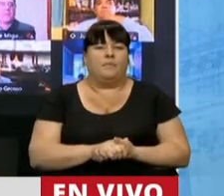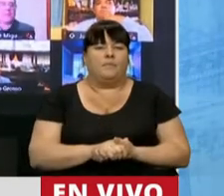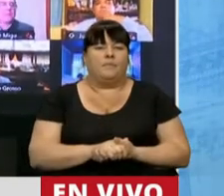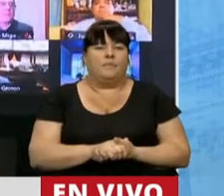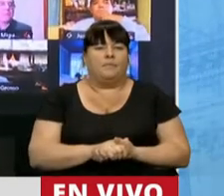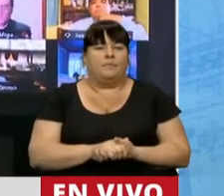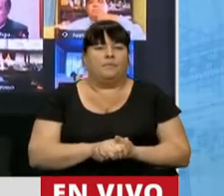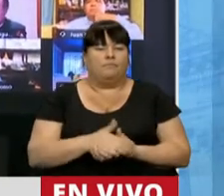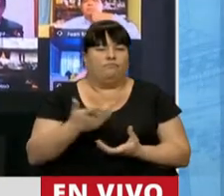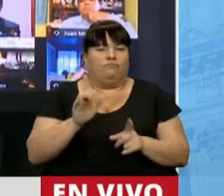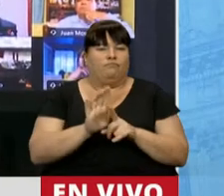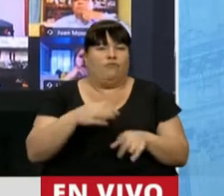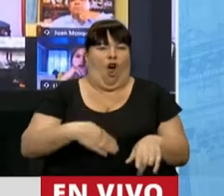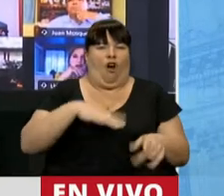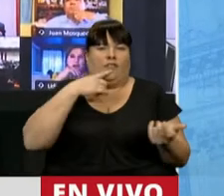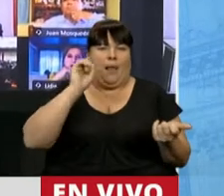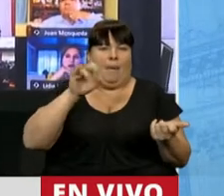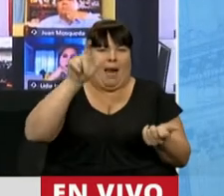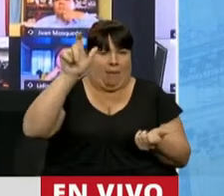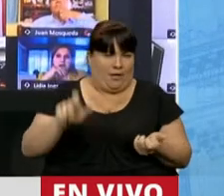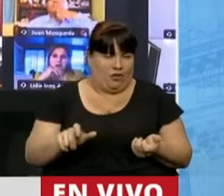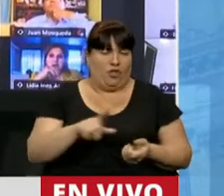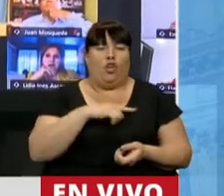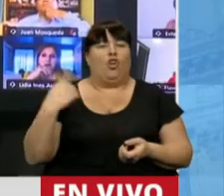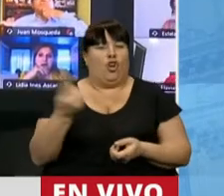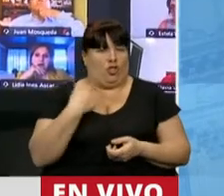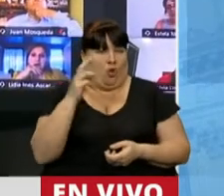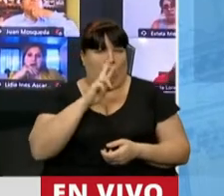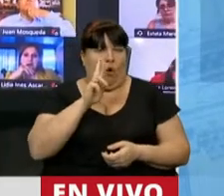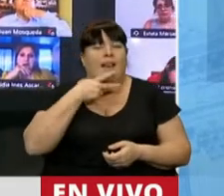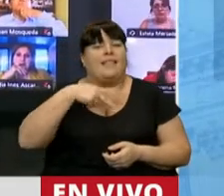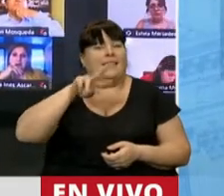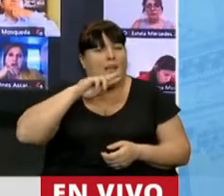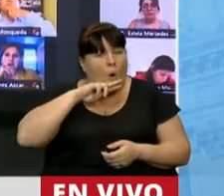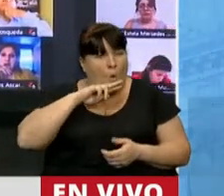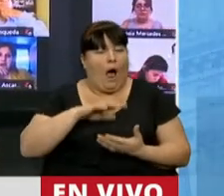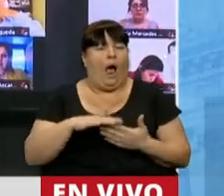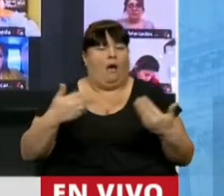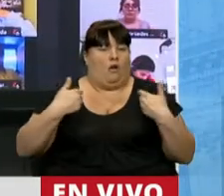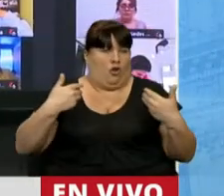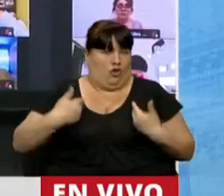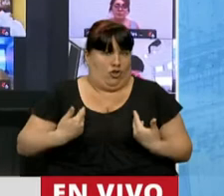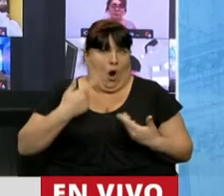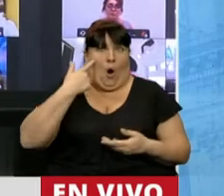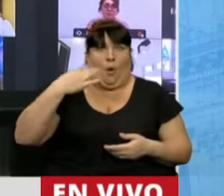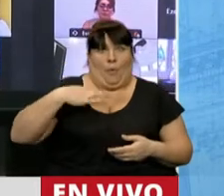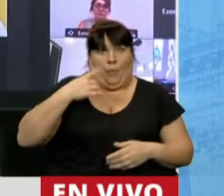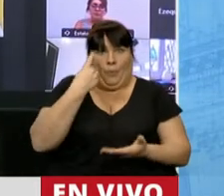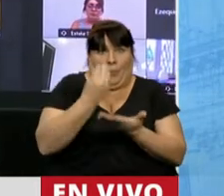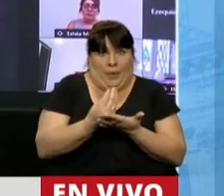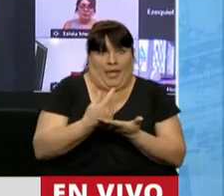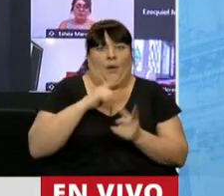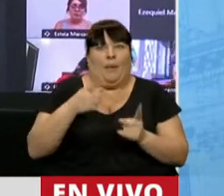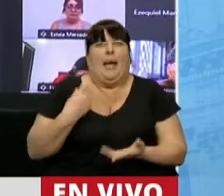ofensas a su persona. A nosotros como mujeres en San Juan, a mí como ciudadana, como